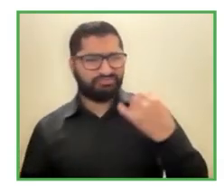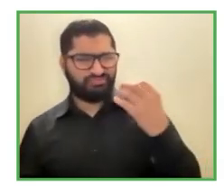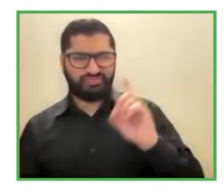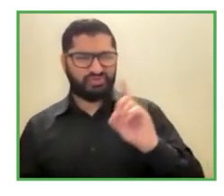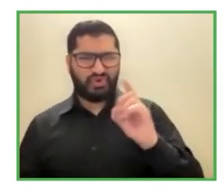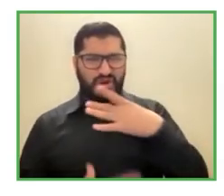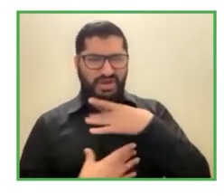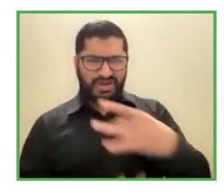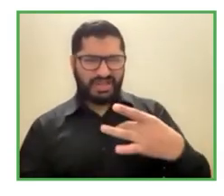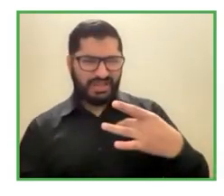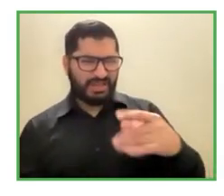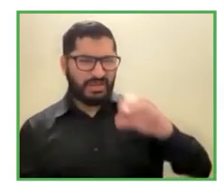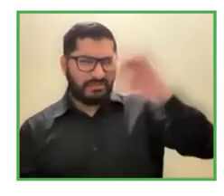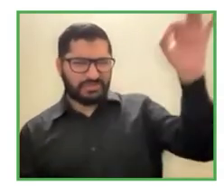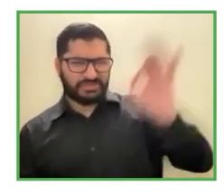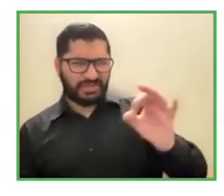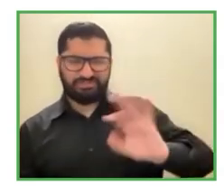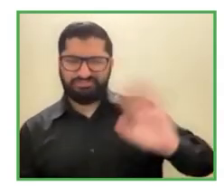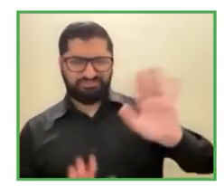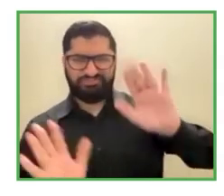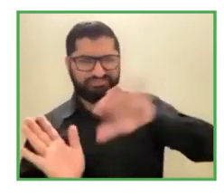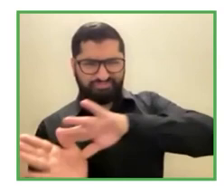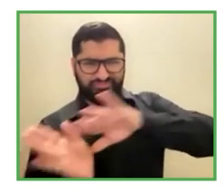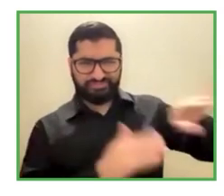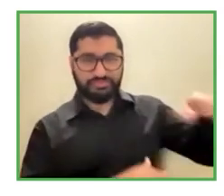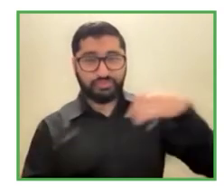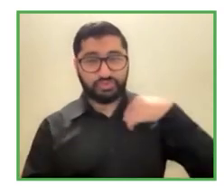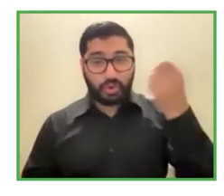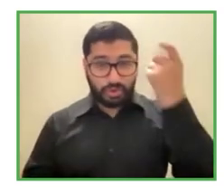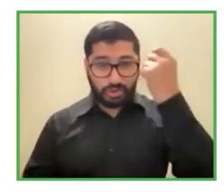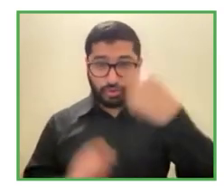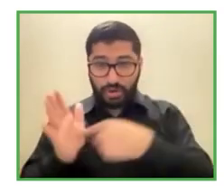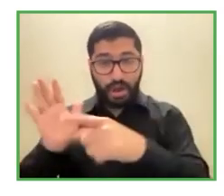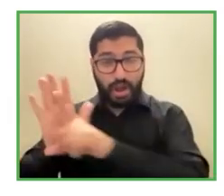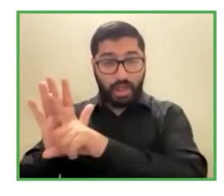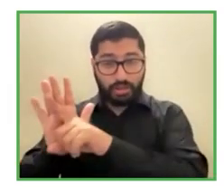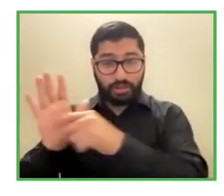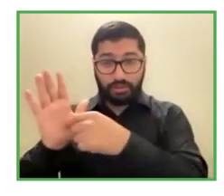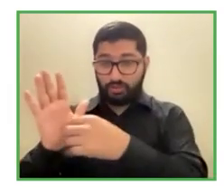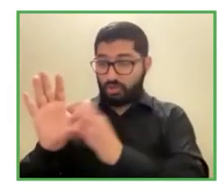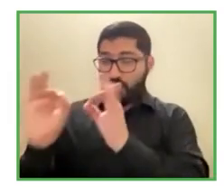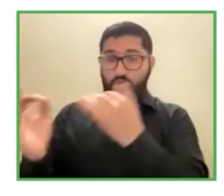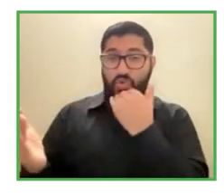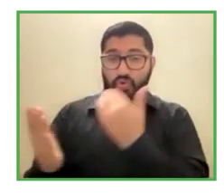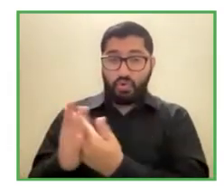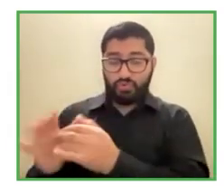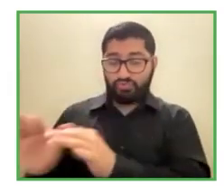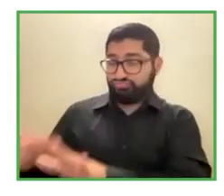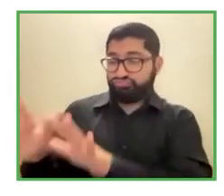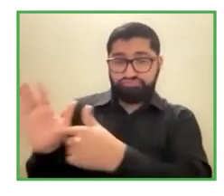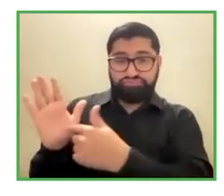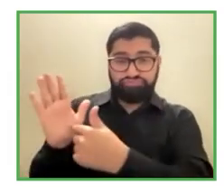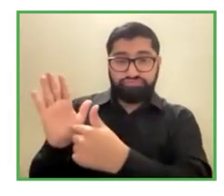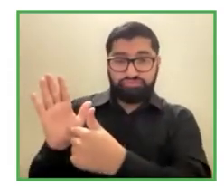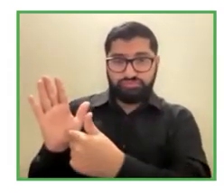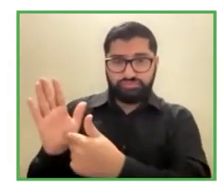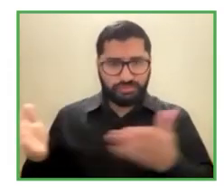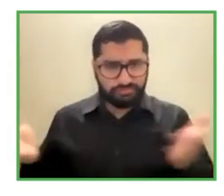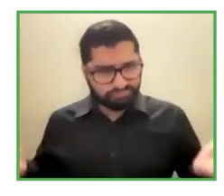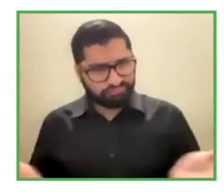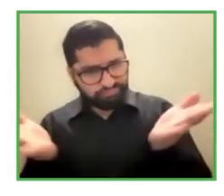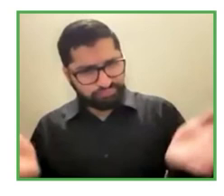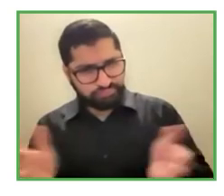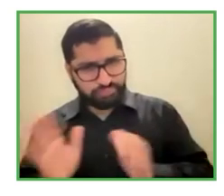es valiosa y empuja a que las empresas se animen bueno hay una presión porque hay una multa también de por medio